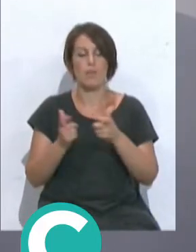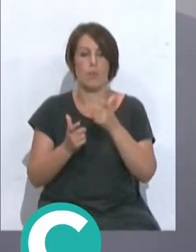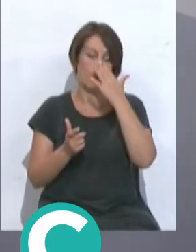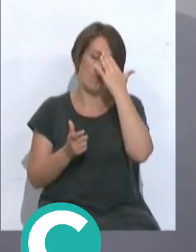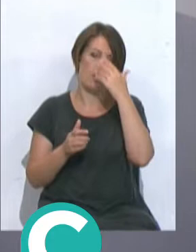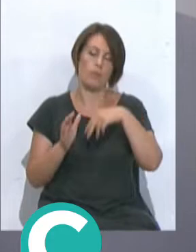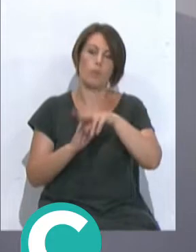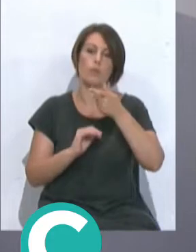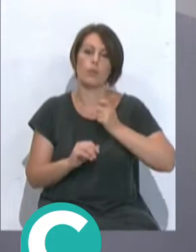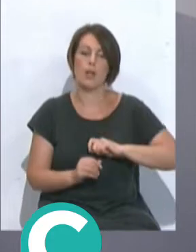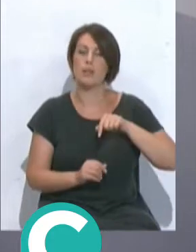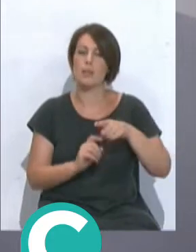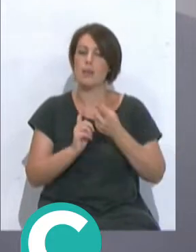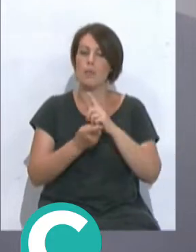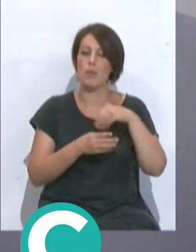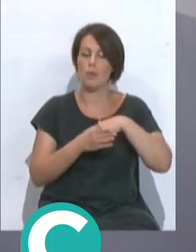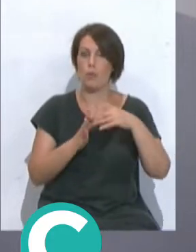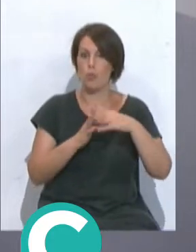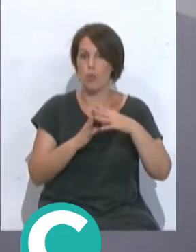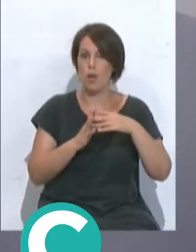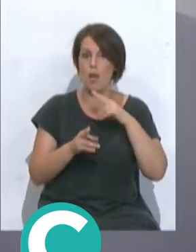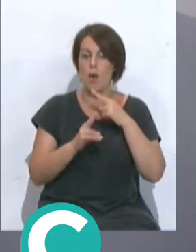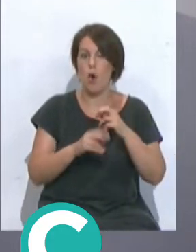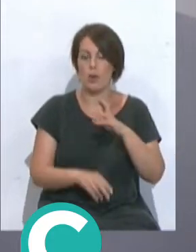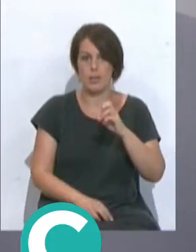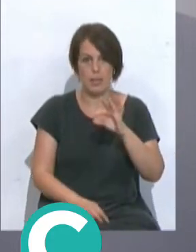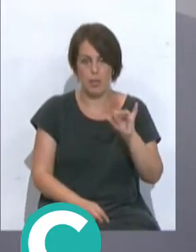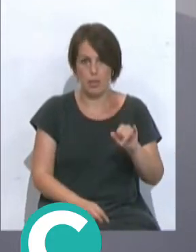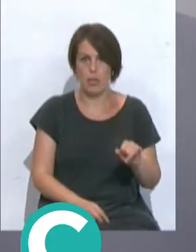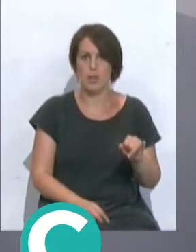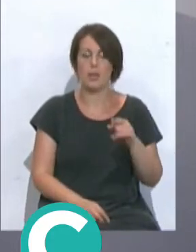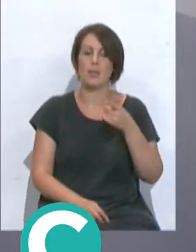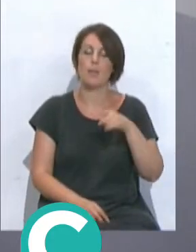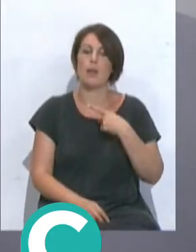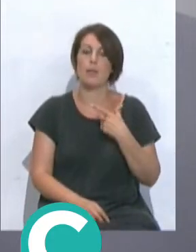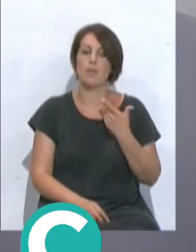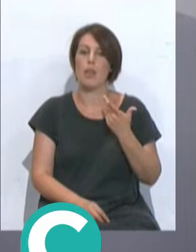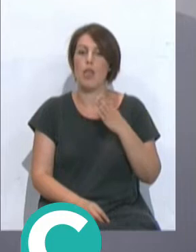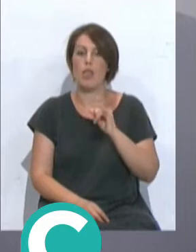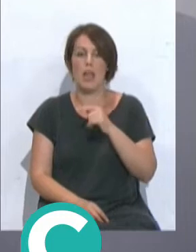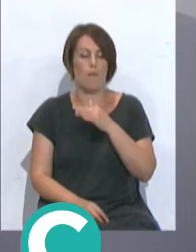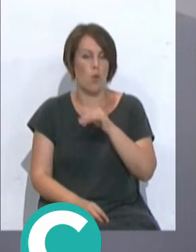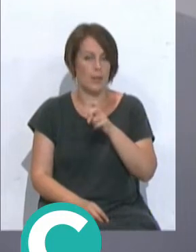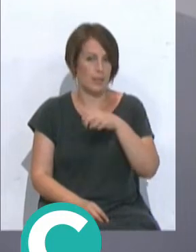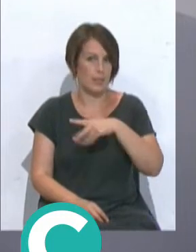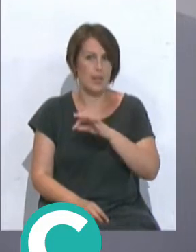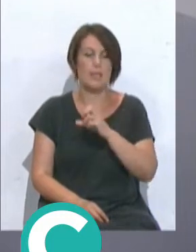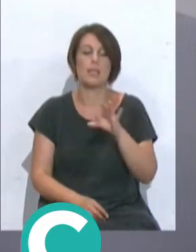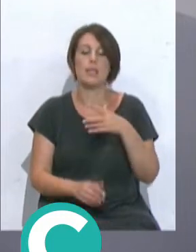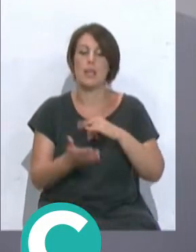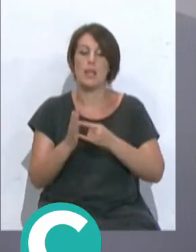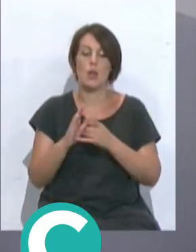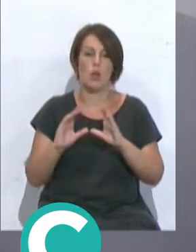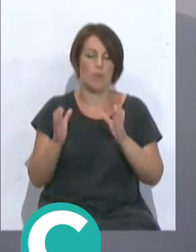con el fútbol profesional después de ese cambio en la estructura, Enrique Ortiz, y también Alberto Cifuentes, el técnico del conjunto filial que seguirá